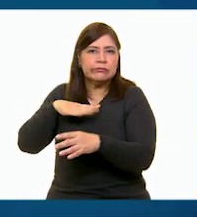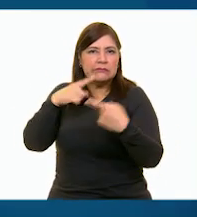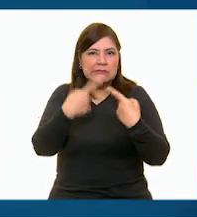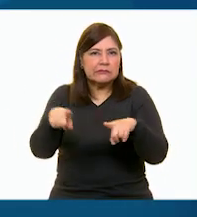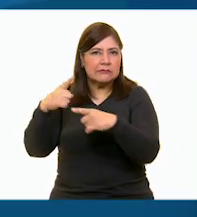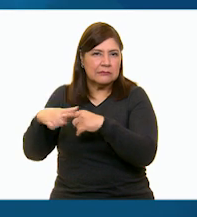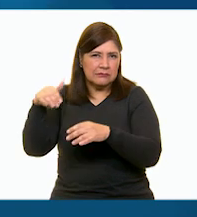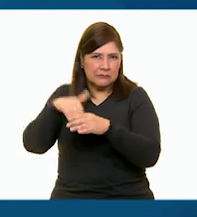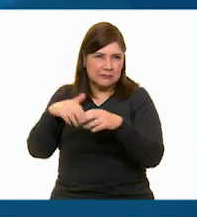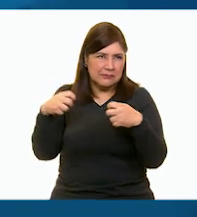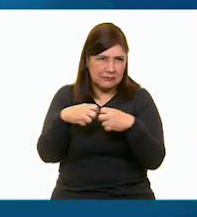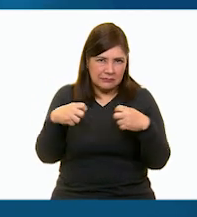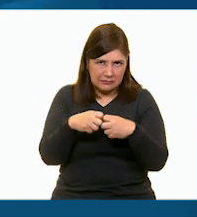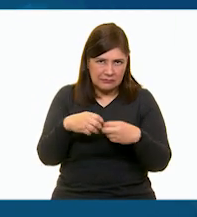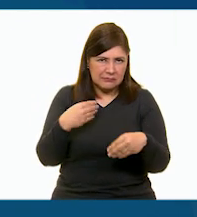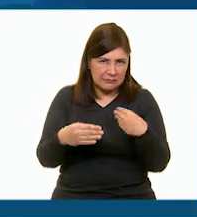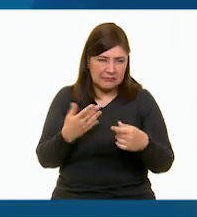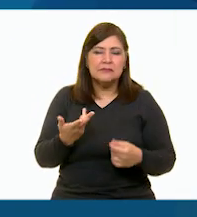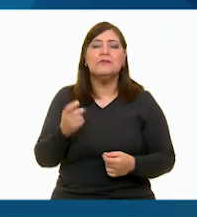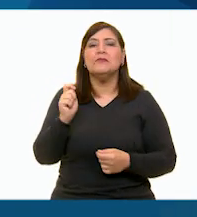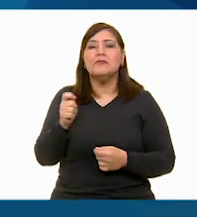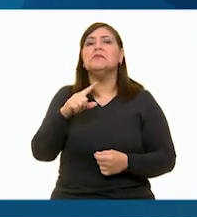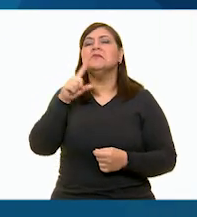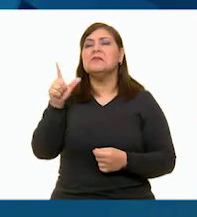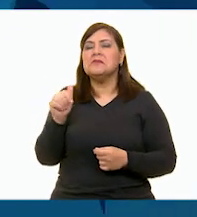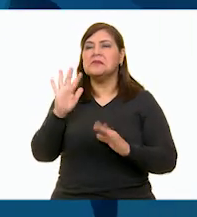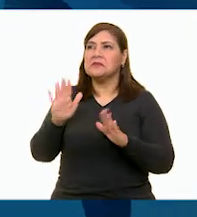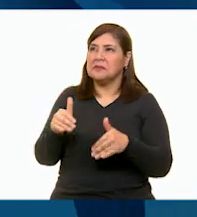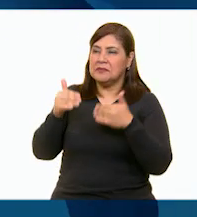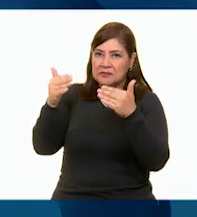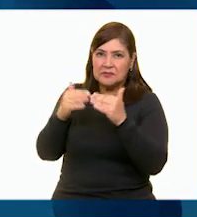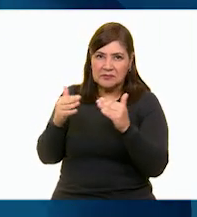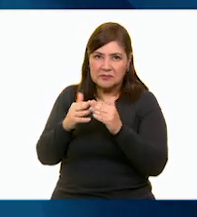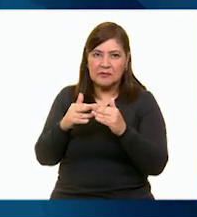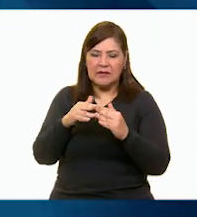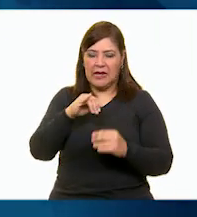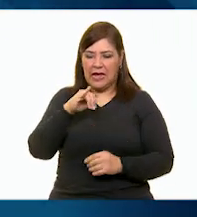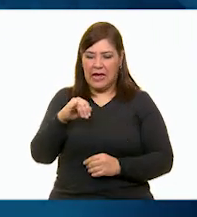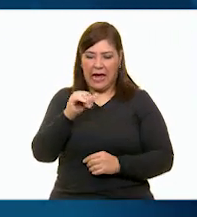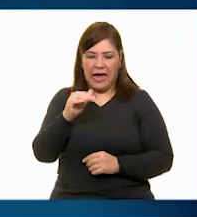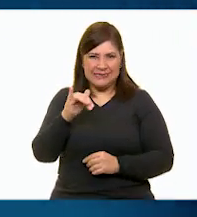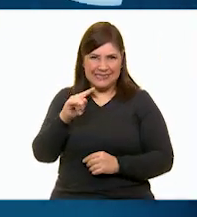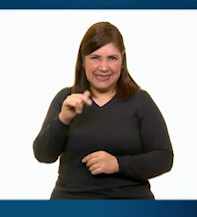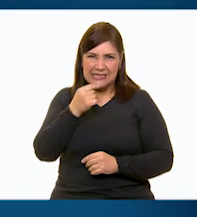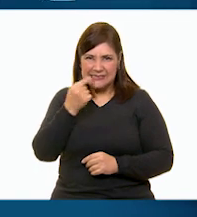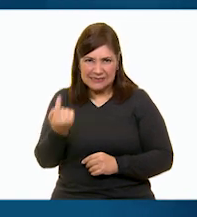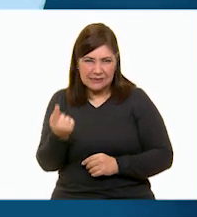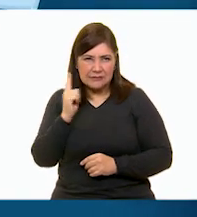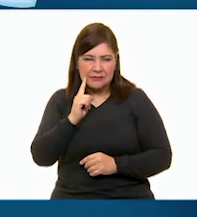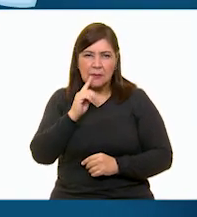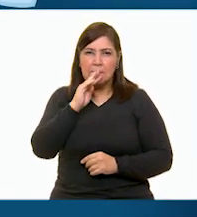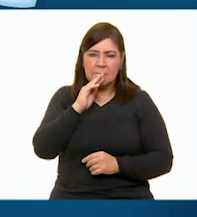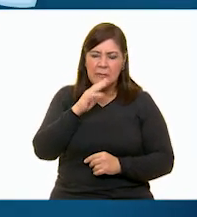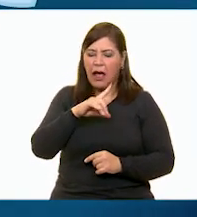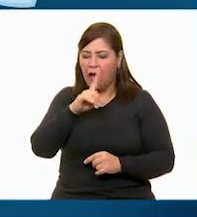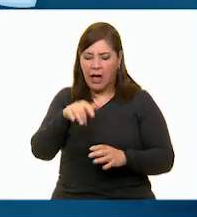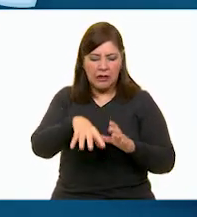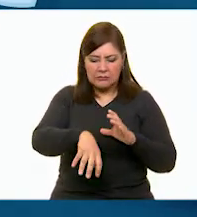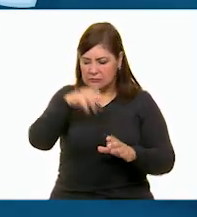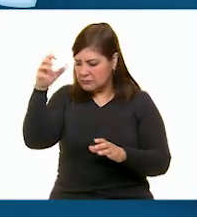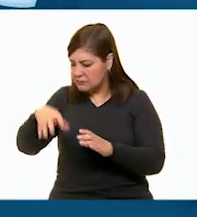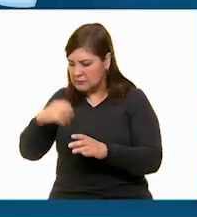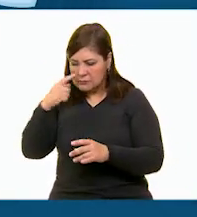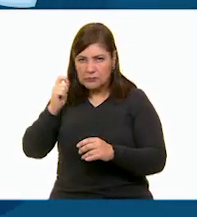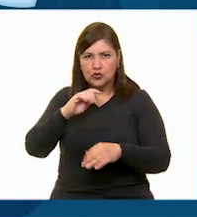plástico. cuando llegaban a su casa. Cuando Jacinta y su mamá sacaban todo lo que